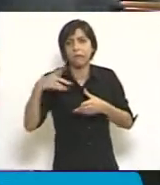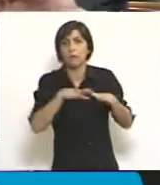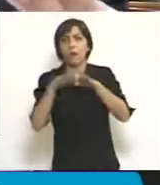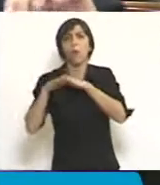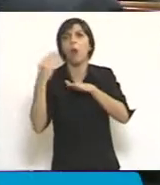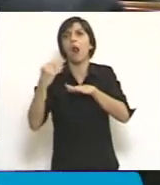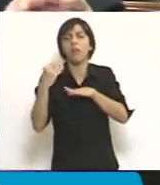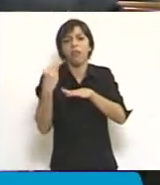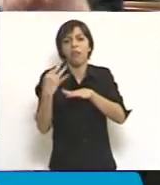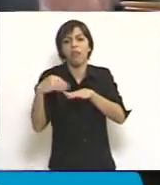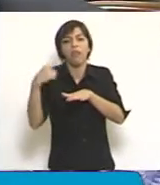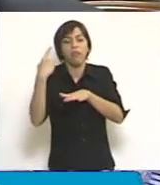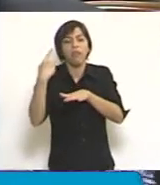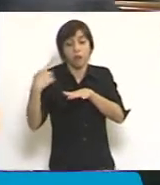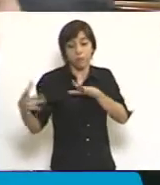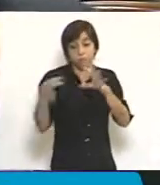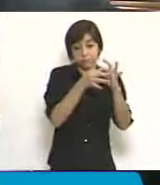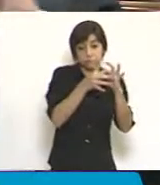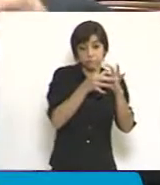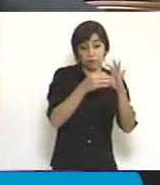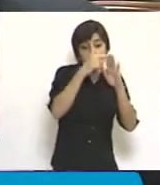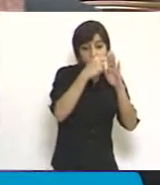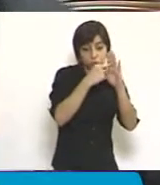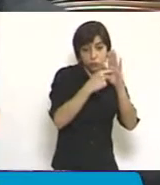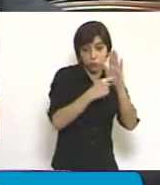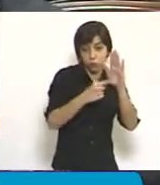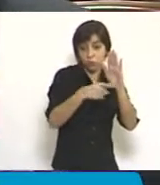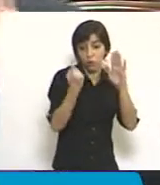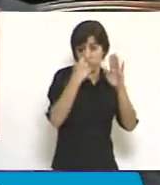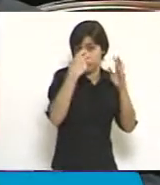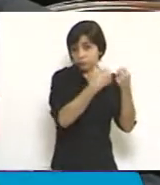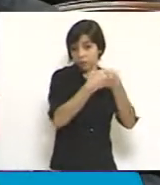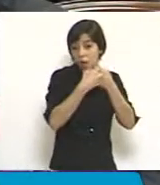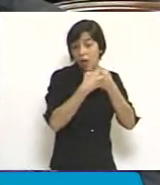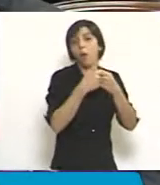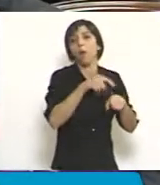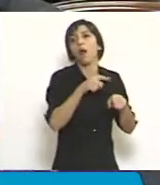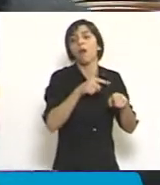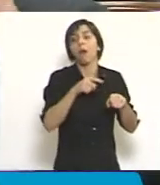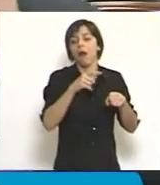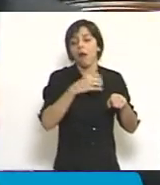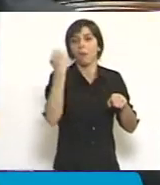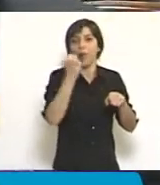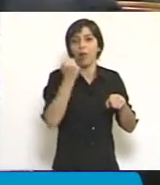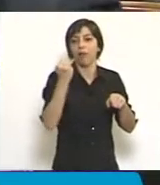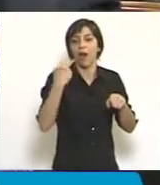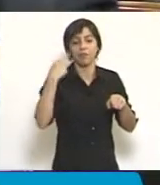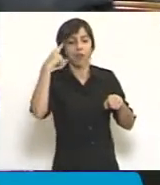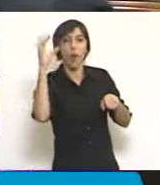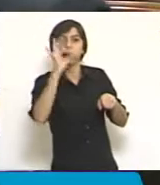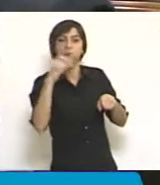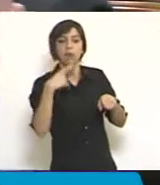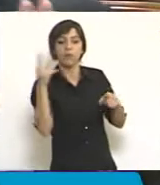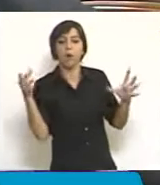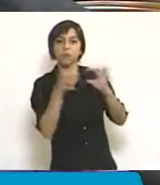de lo que decimos debería ser con el peso de las estructuras corporativas actuales. Ese es el corazón que